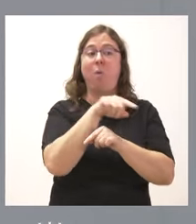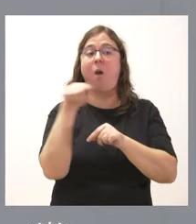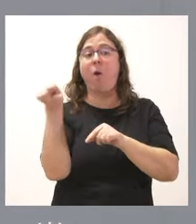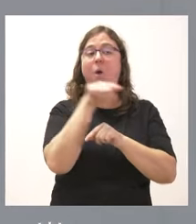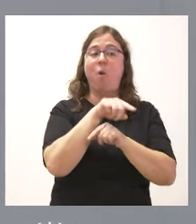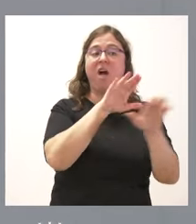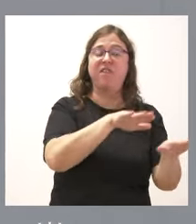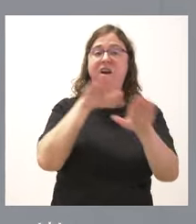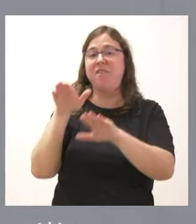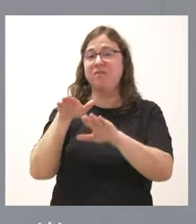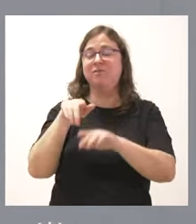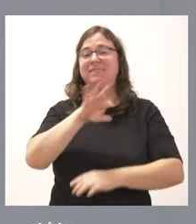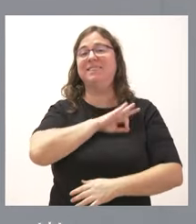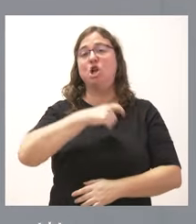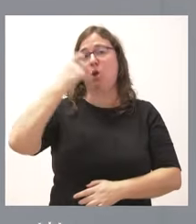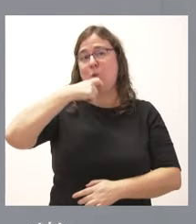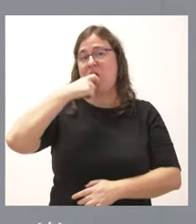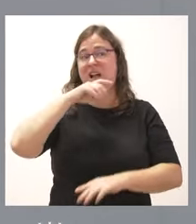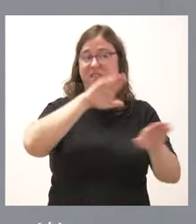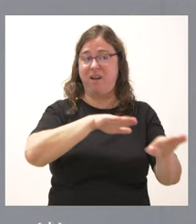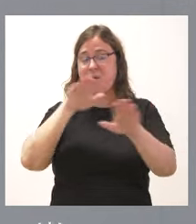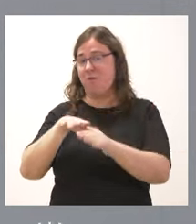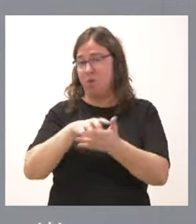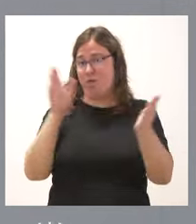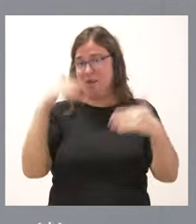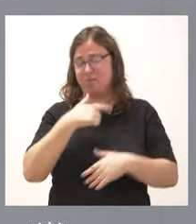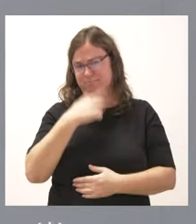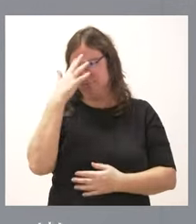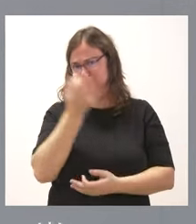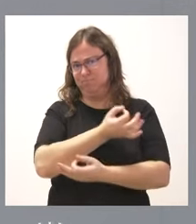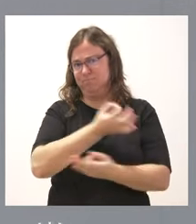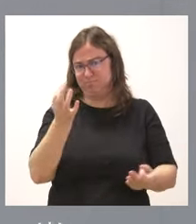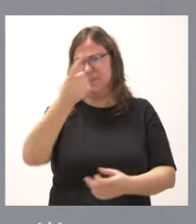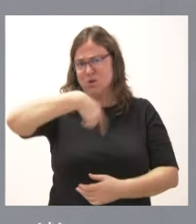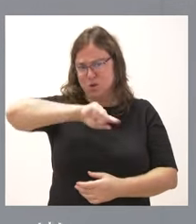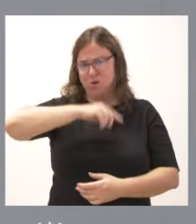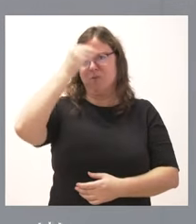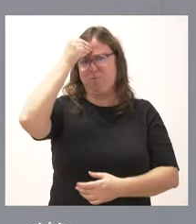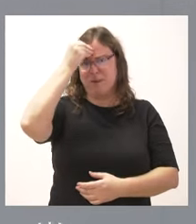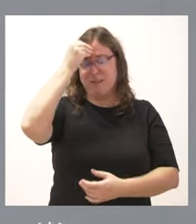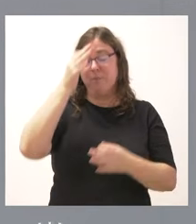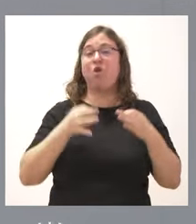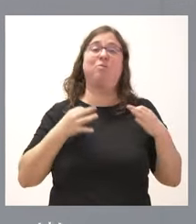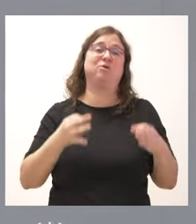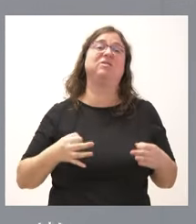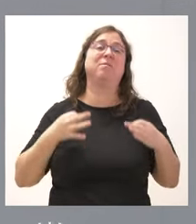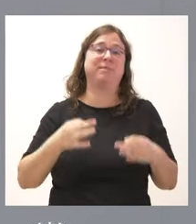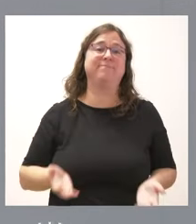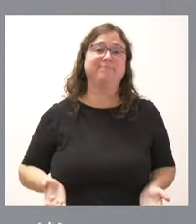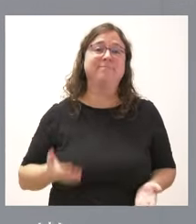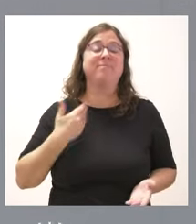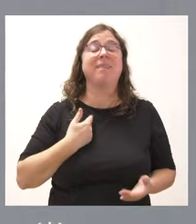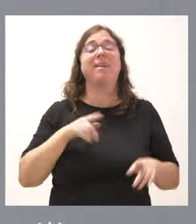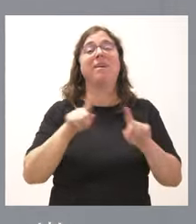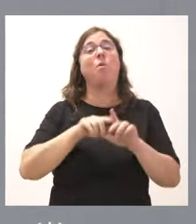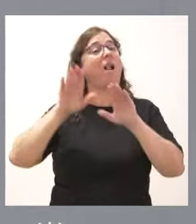situar el señor Tudanca. Y parece que hemos acertado los que pensábamos que iba a hacer como siempre, a la orilla de